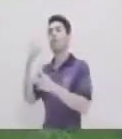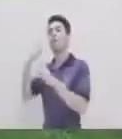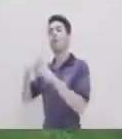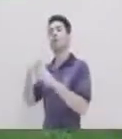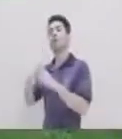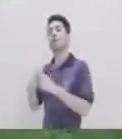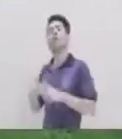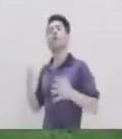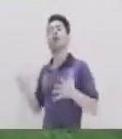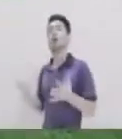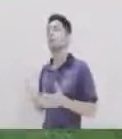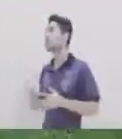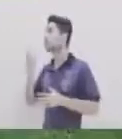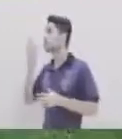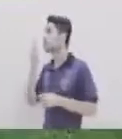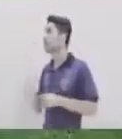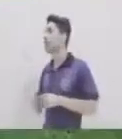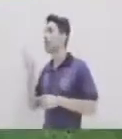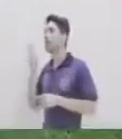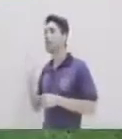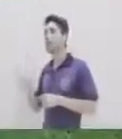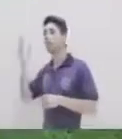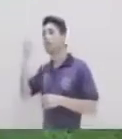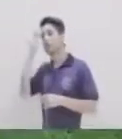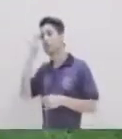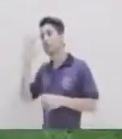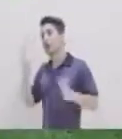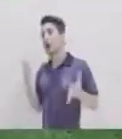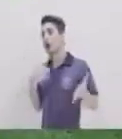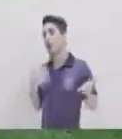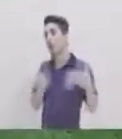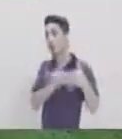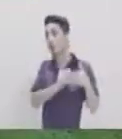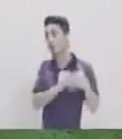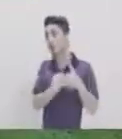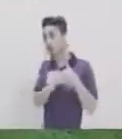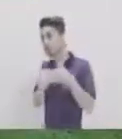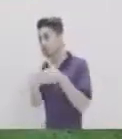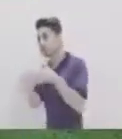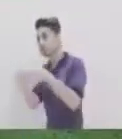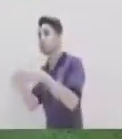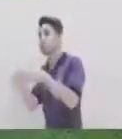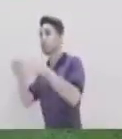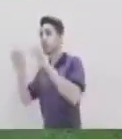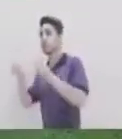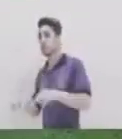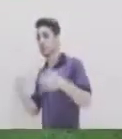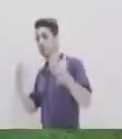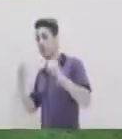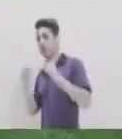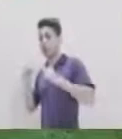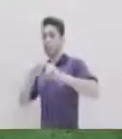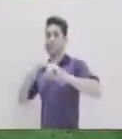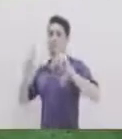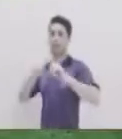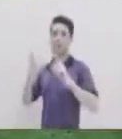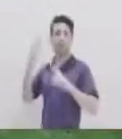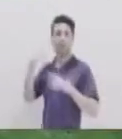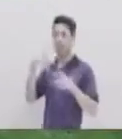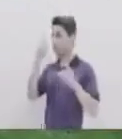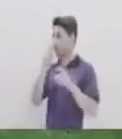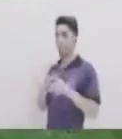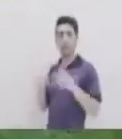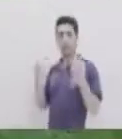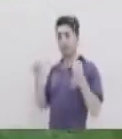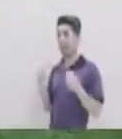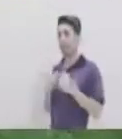positivo Es aquel Que siempre Va a saber Guiar a las personas A hacer algo diferente Que no se